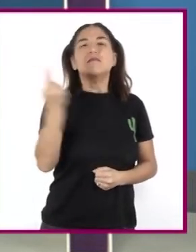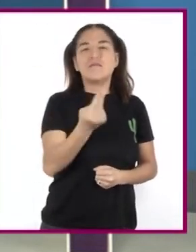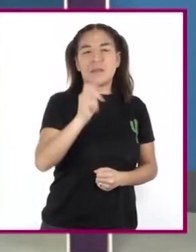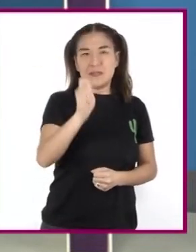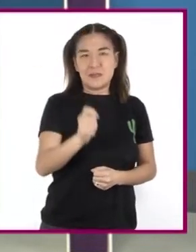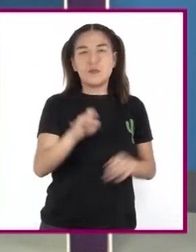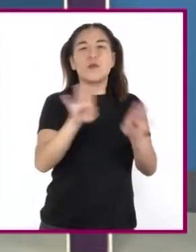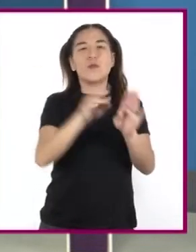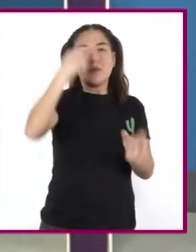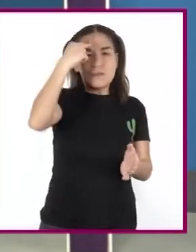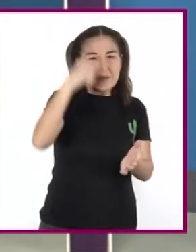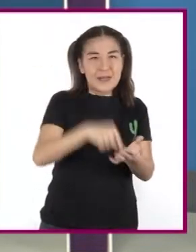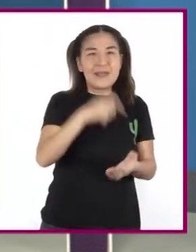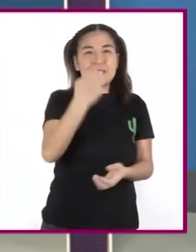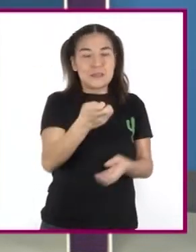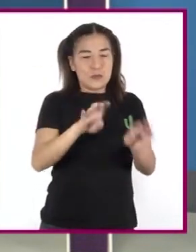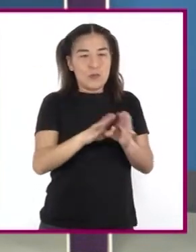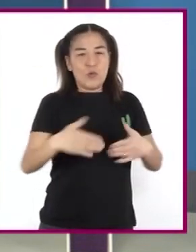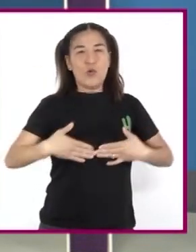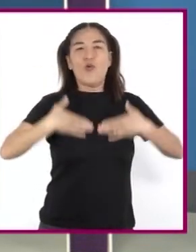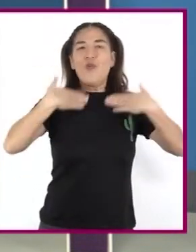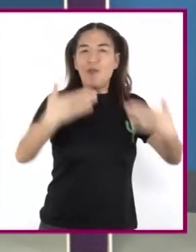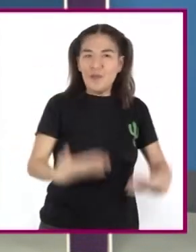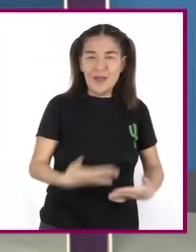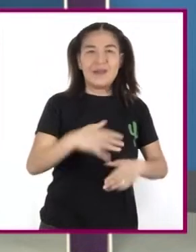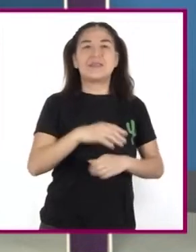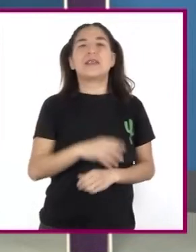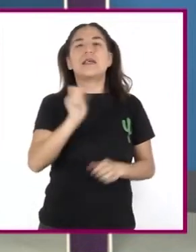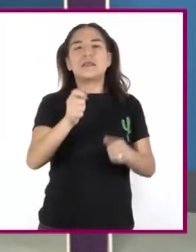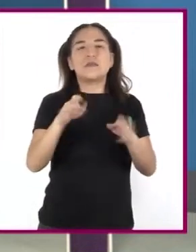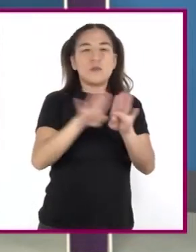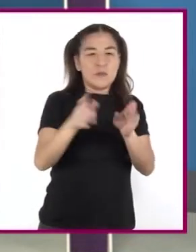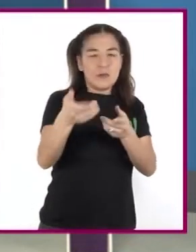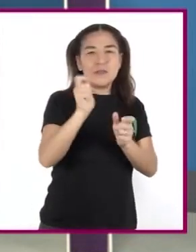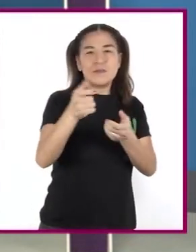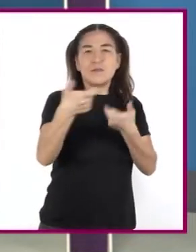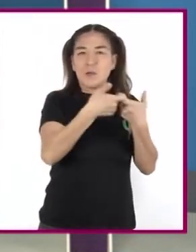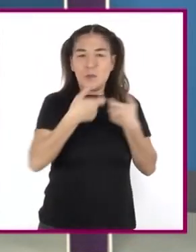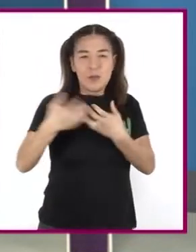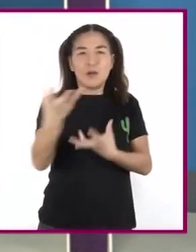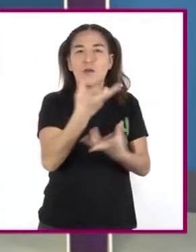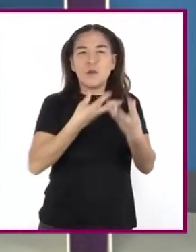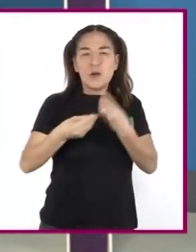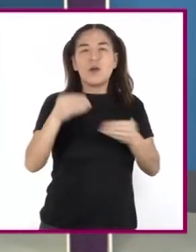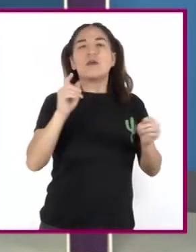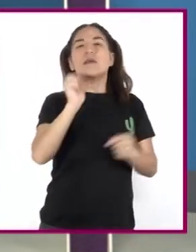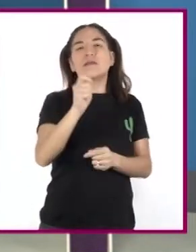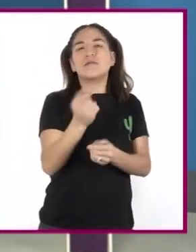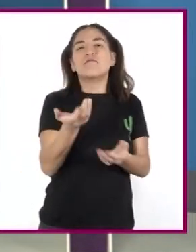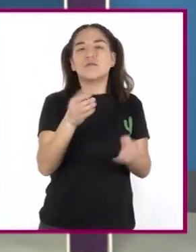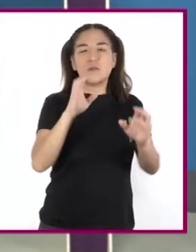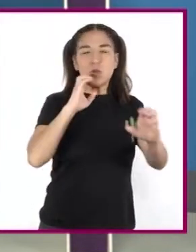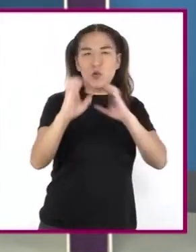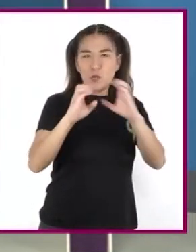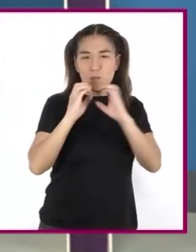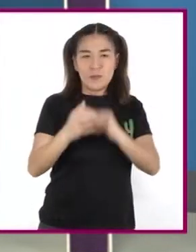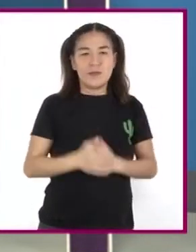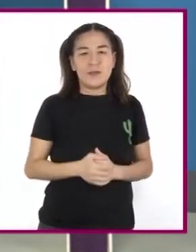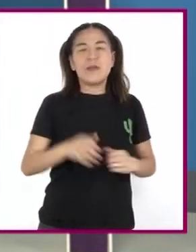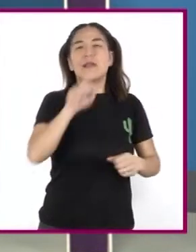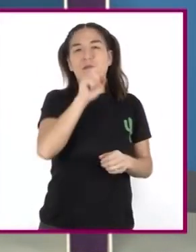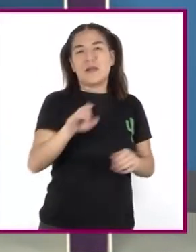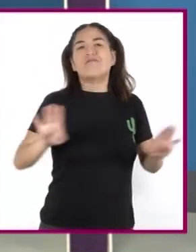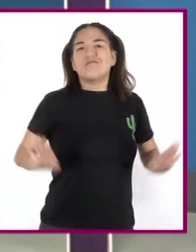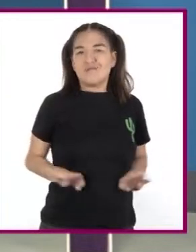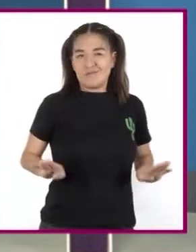confianza Y cooperación Basadas En habilidades Como La comunicación Y las actitudes